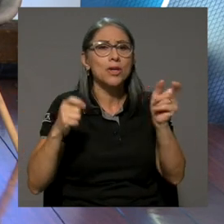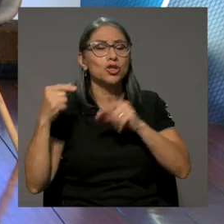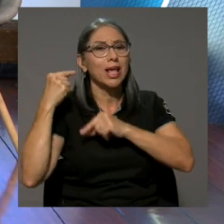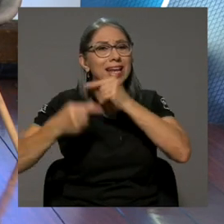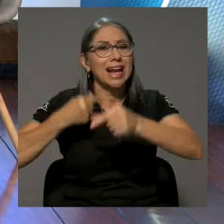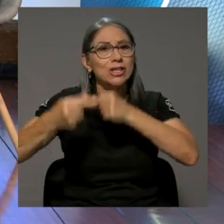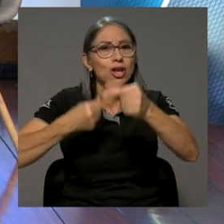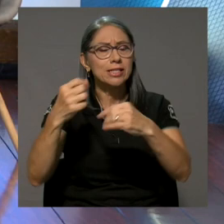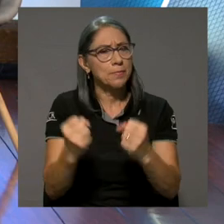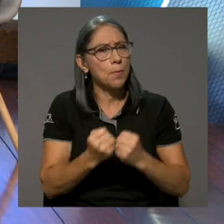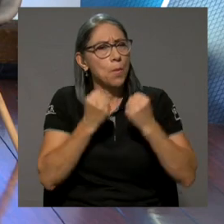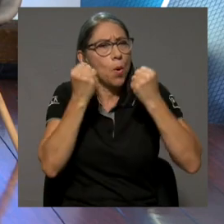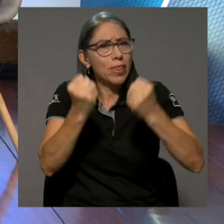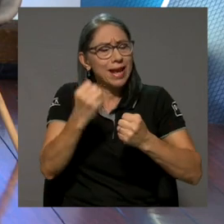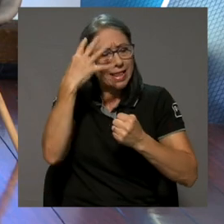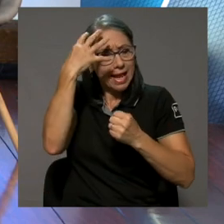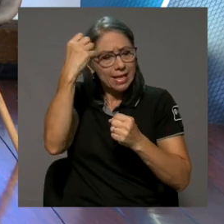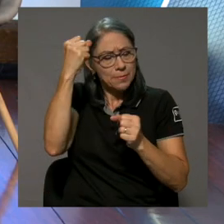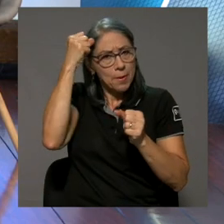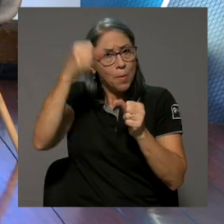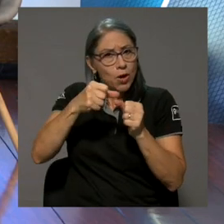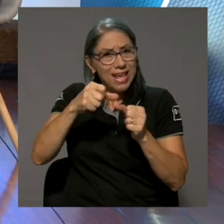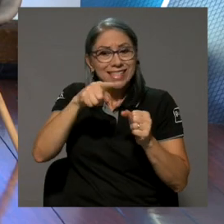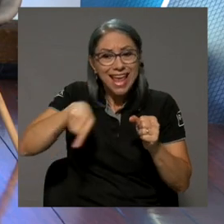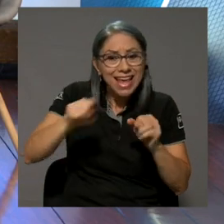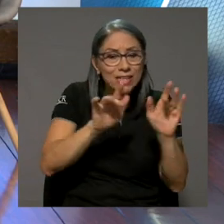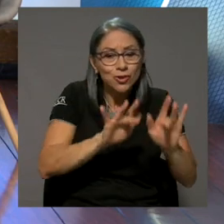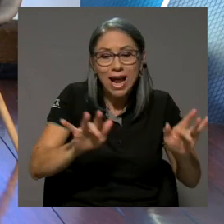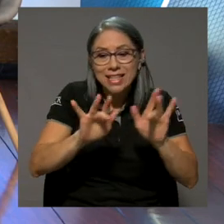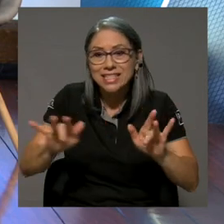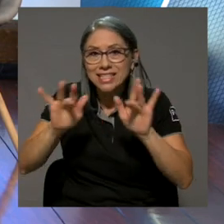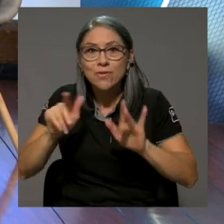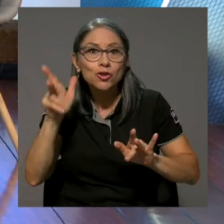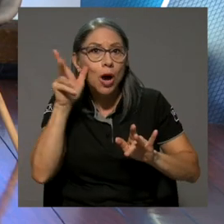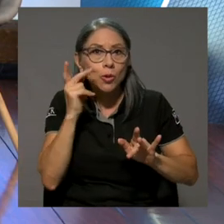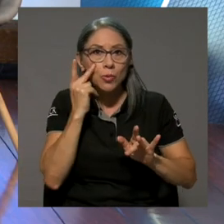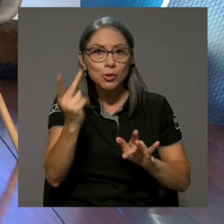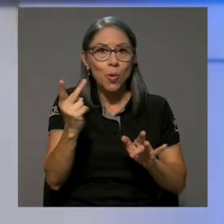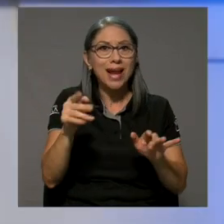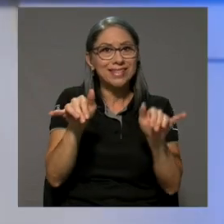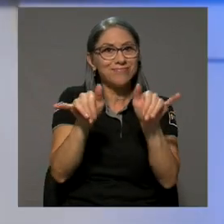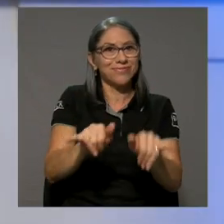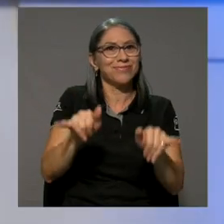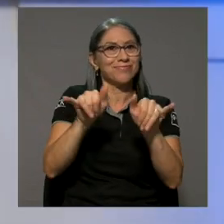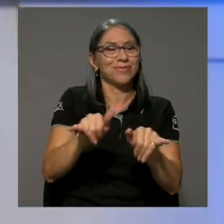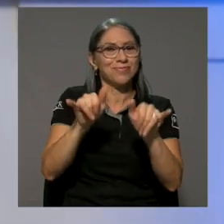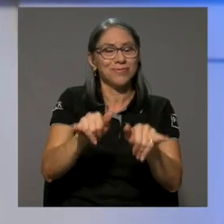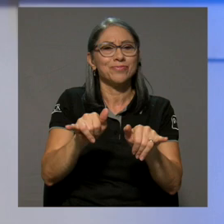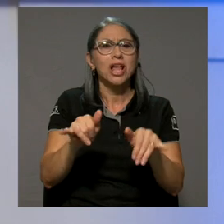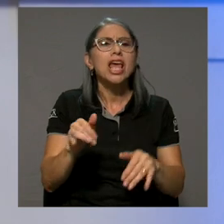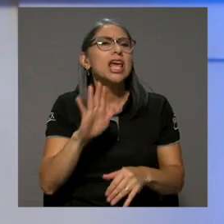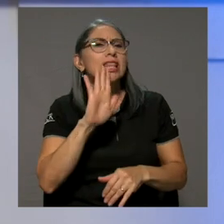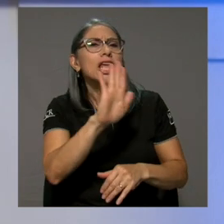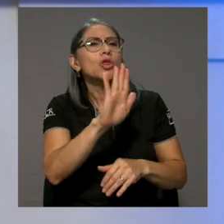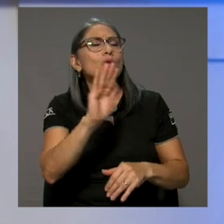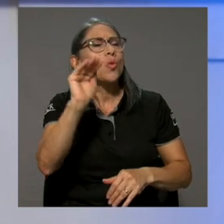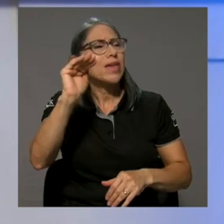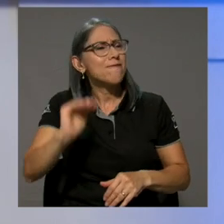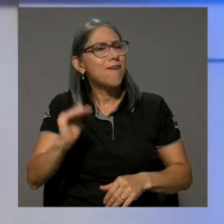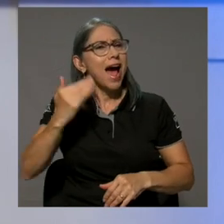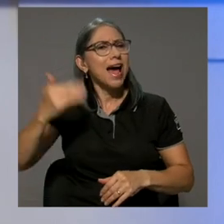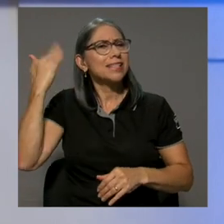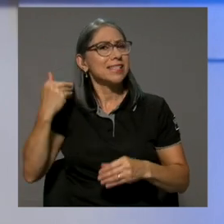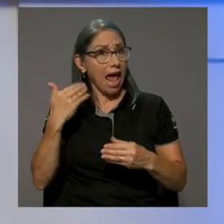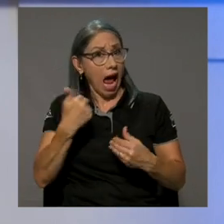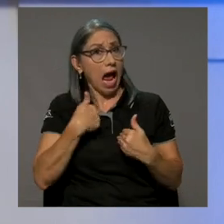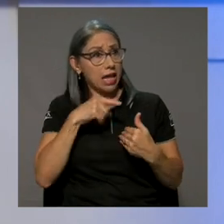poder de las memorias que quedan guardados en estos archivos audiovisuales. ¿Qué tanto hay de tu infancia de vos